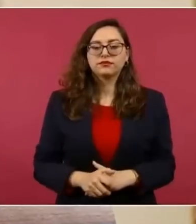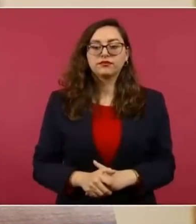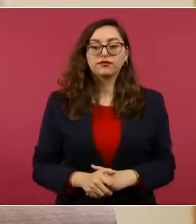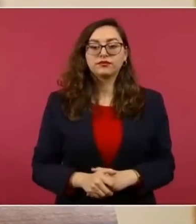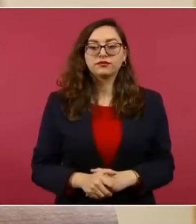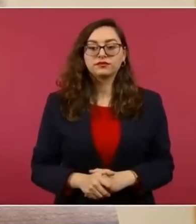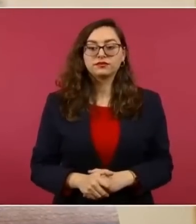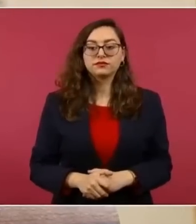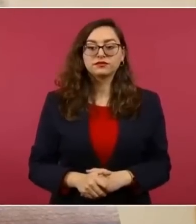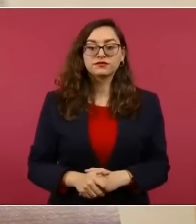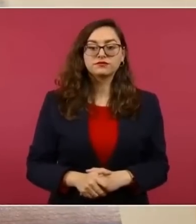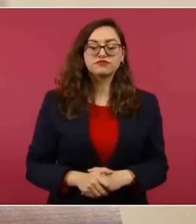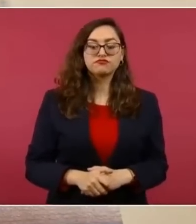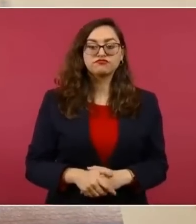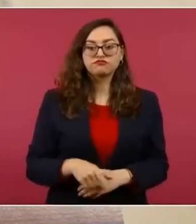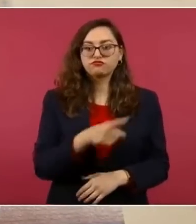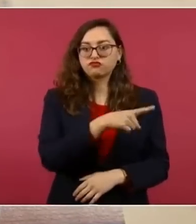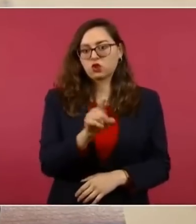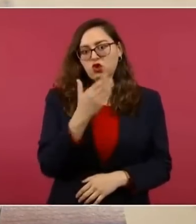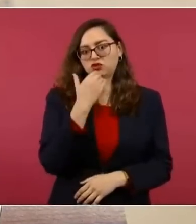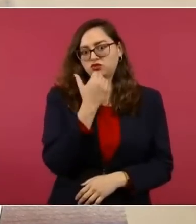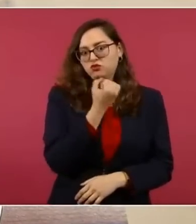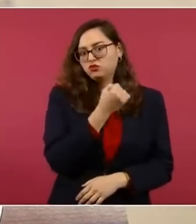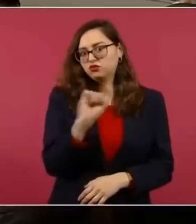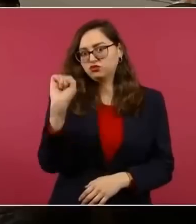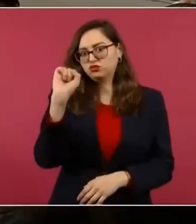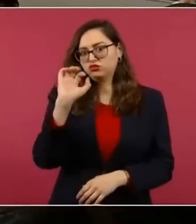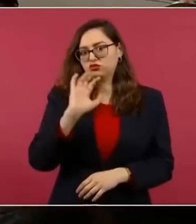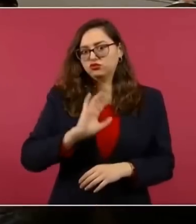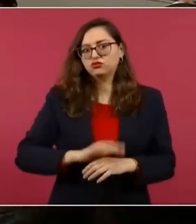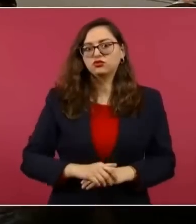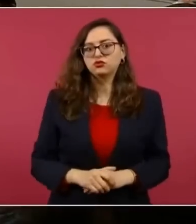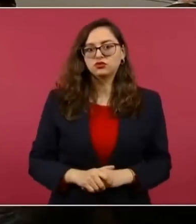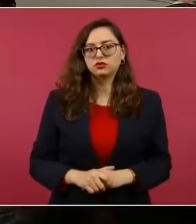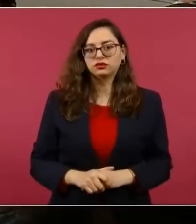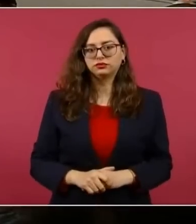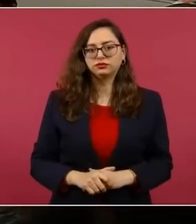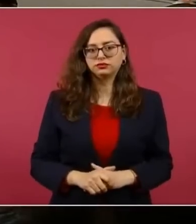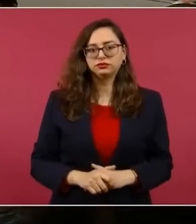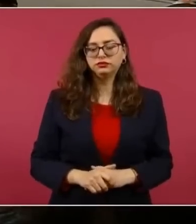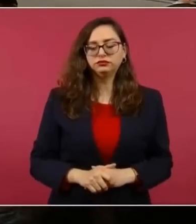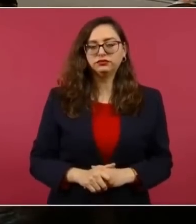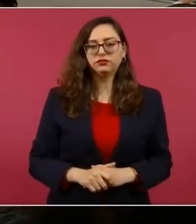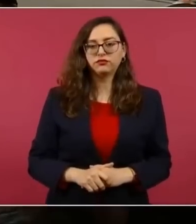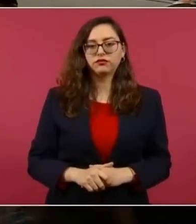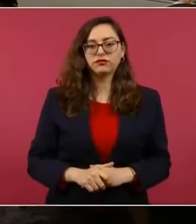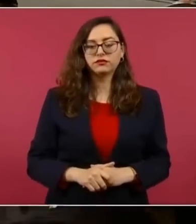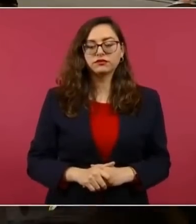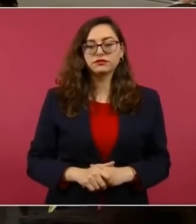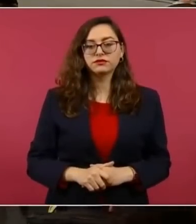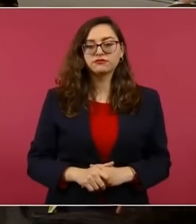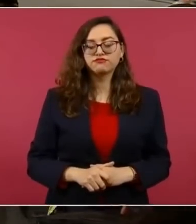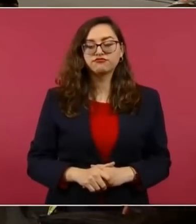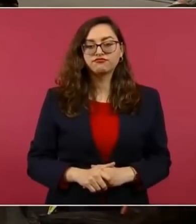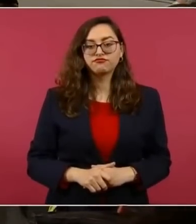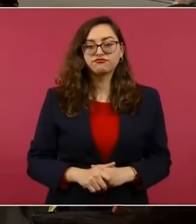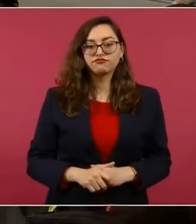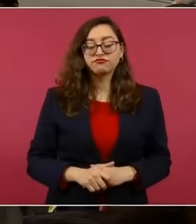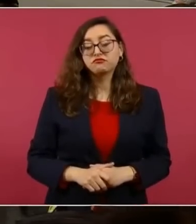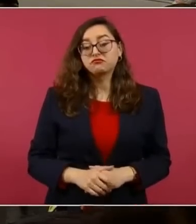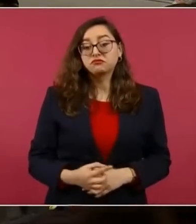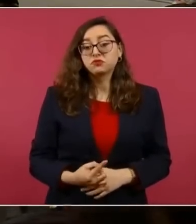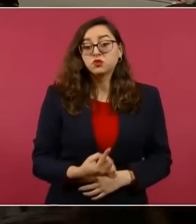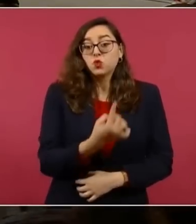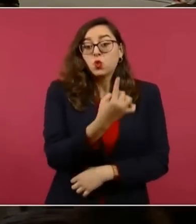Bueno, analistas, pues el único que se salva ahí, bueno, según yo,